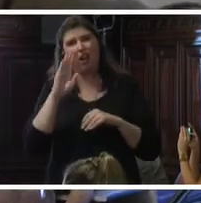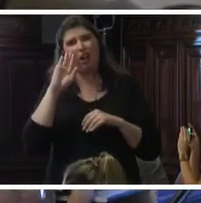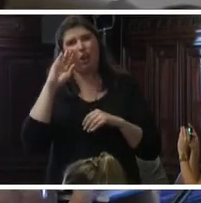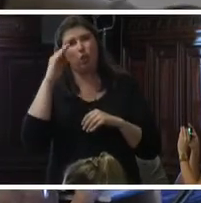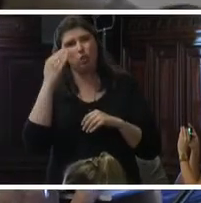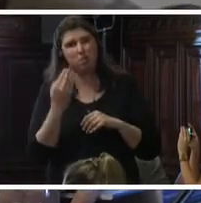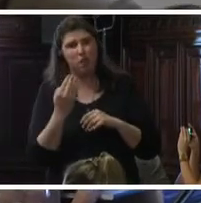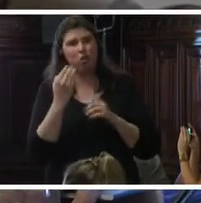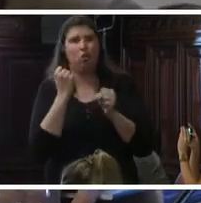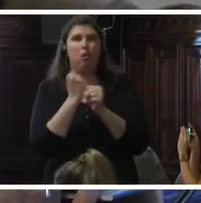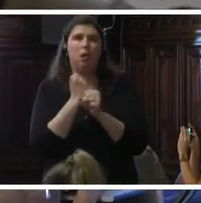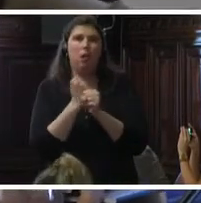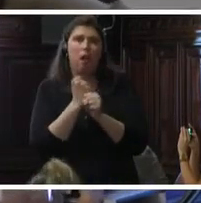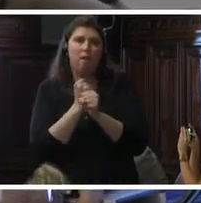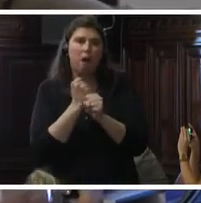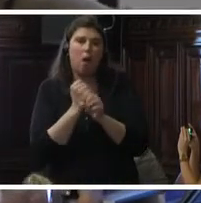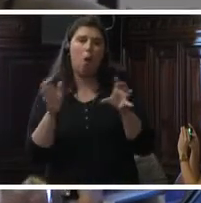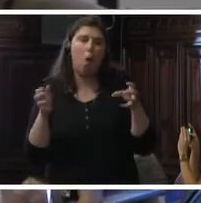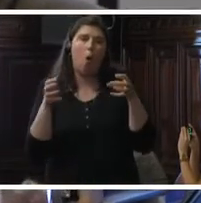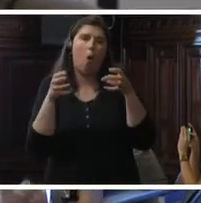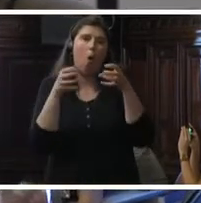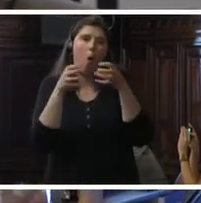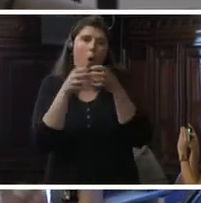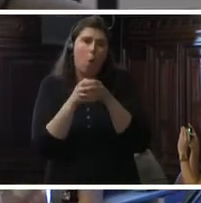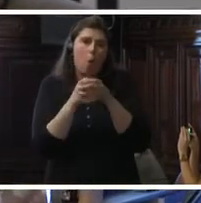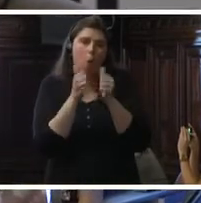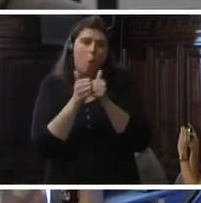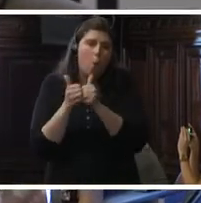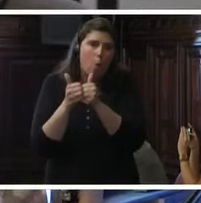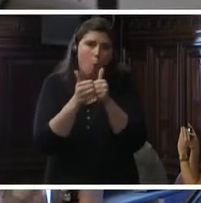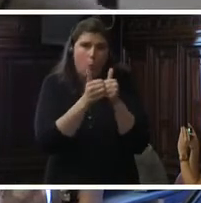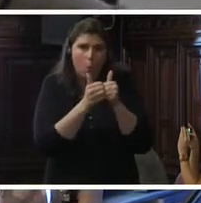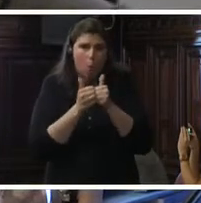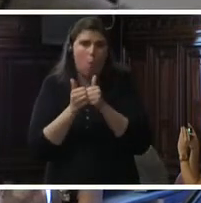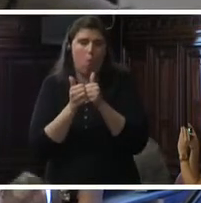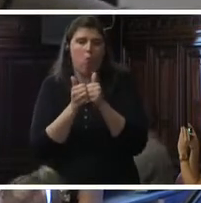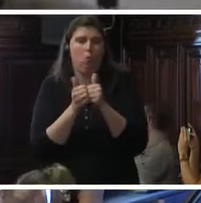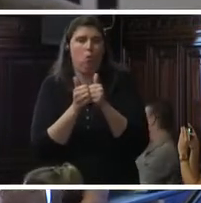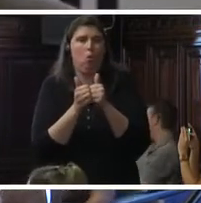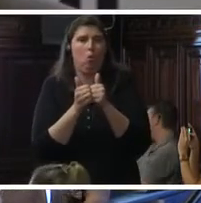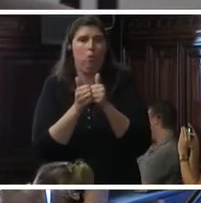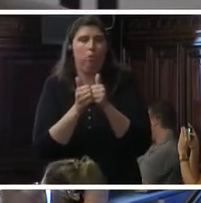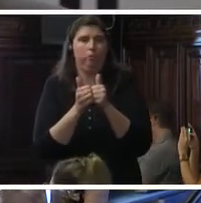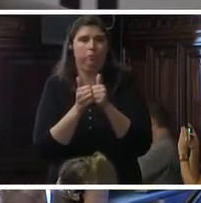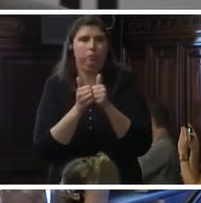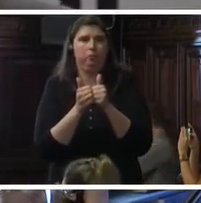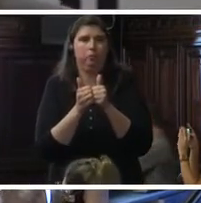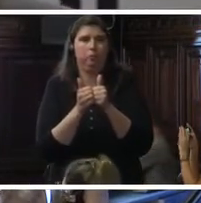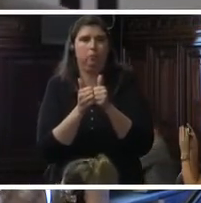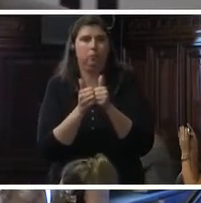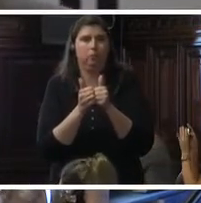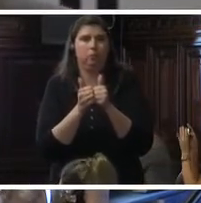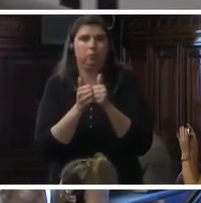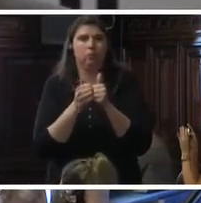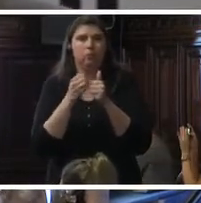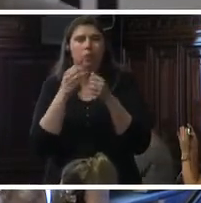el trabajo de conjunto que particularmente lo